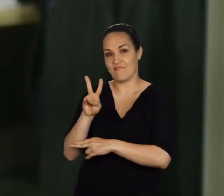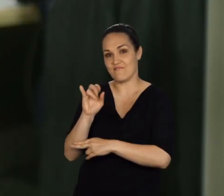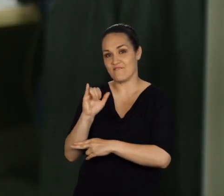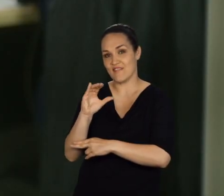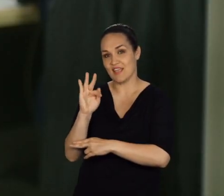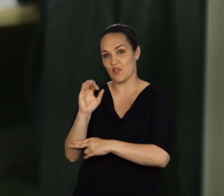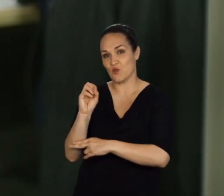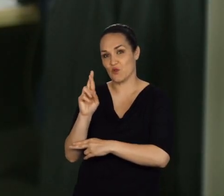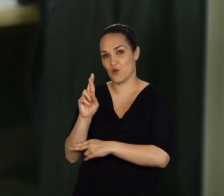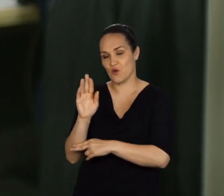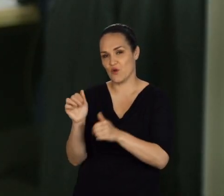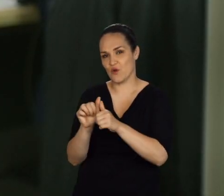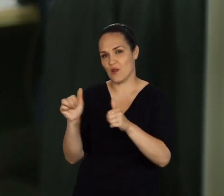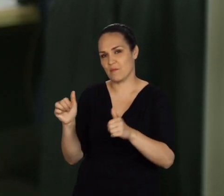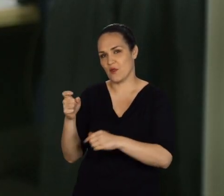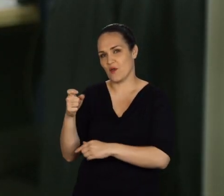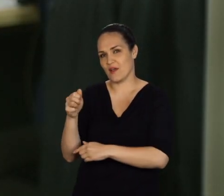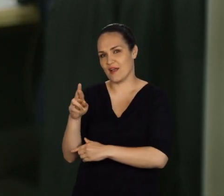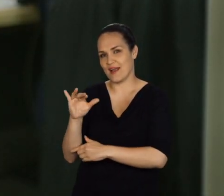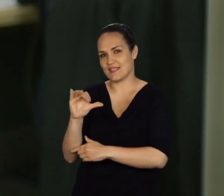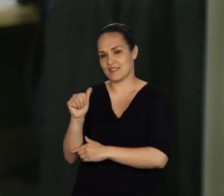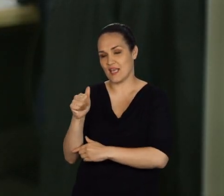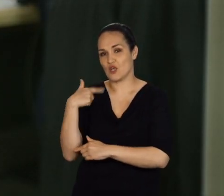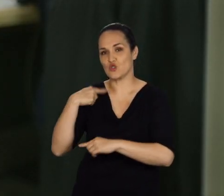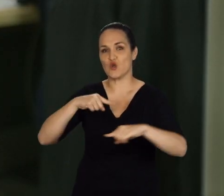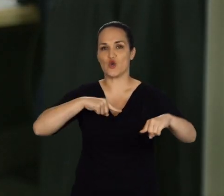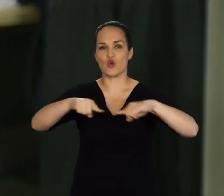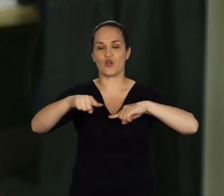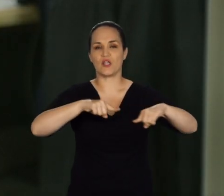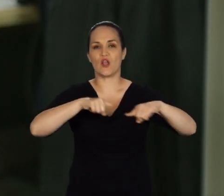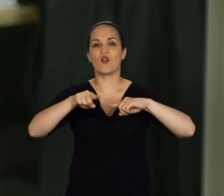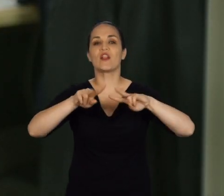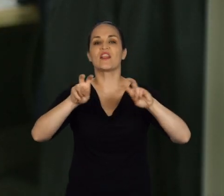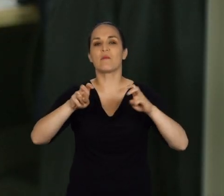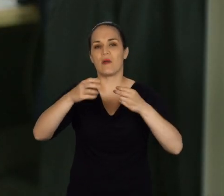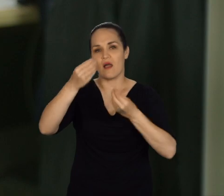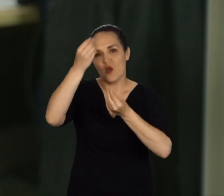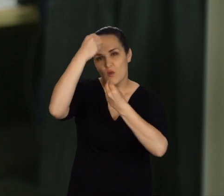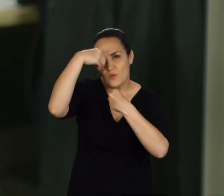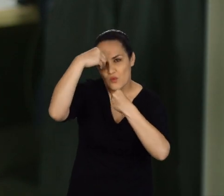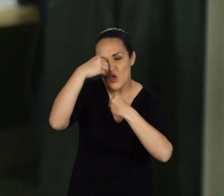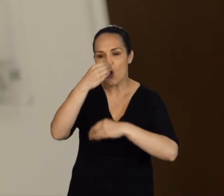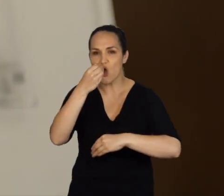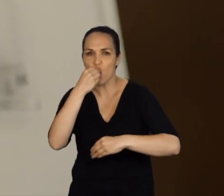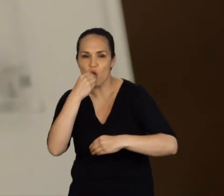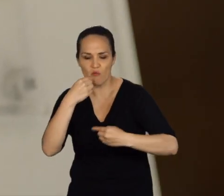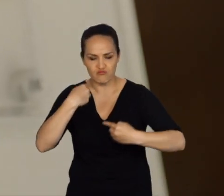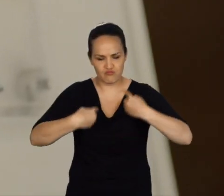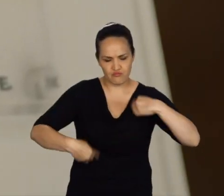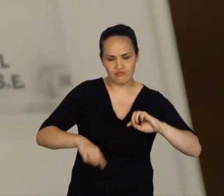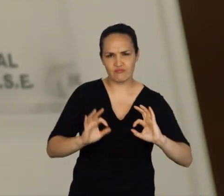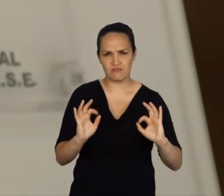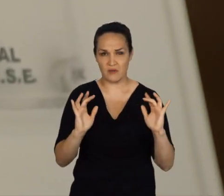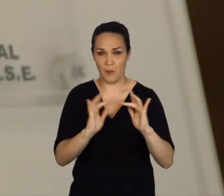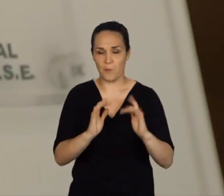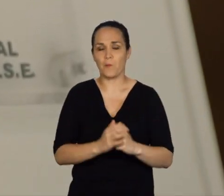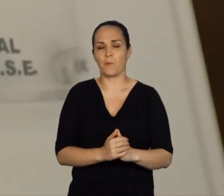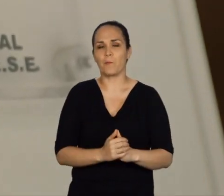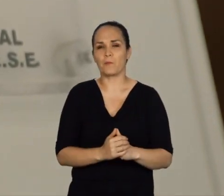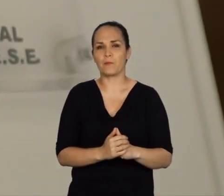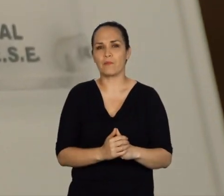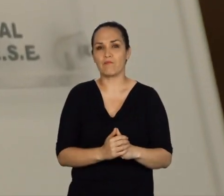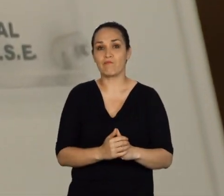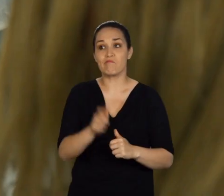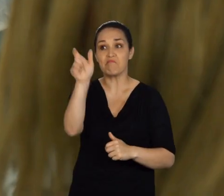Mi nombre es Víctor Hugo García, coordinador del grupo de soporte metabólico del Instituto Nacional de Cancerología. Cuando una persona es remitida